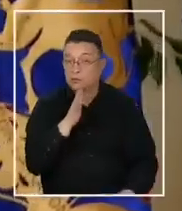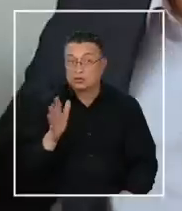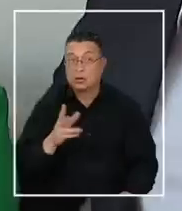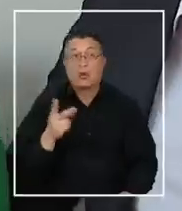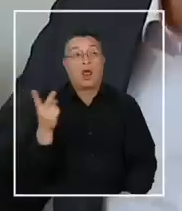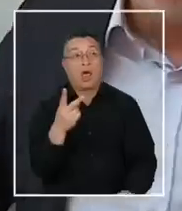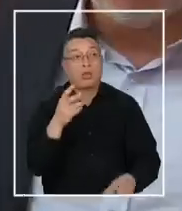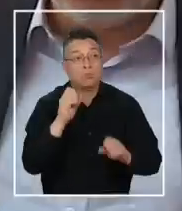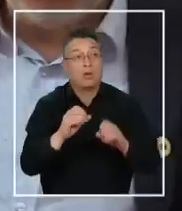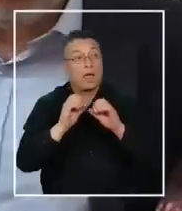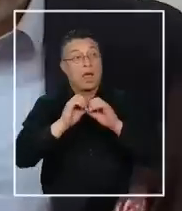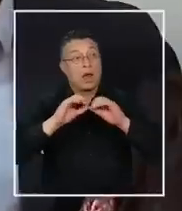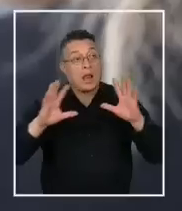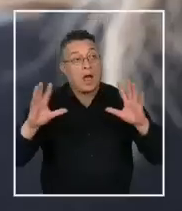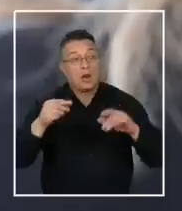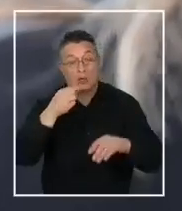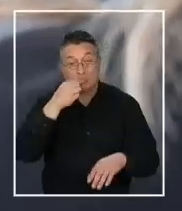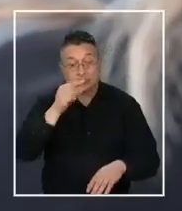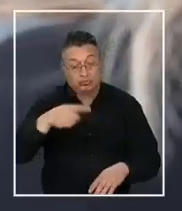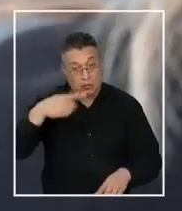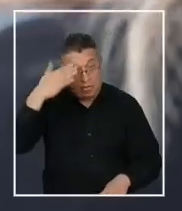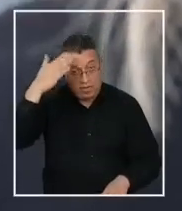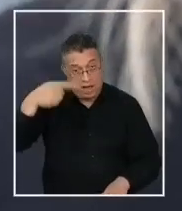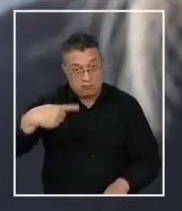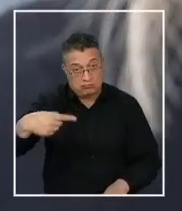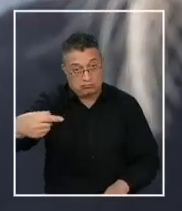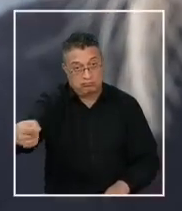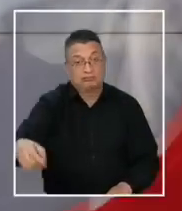podrían definirse dentro de los próximos días.